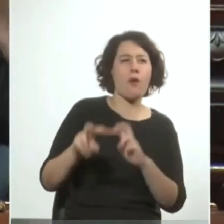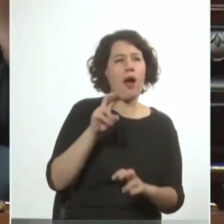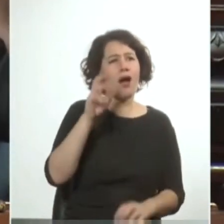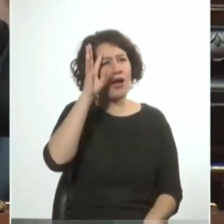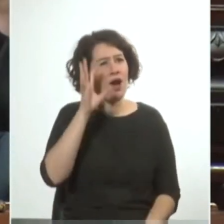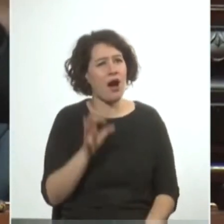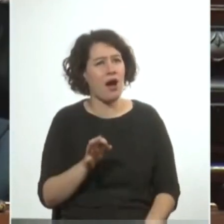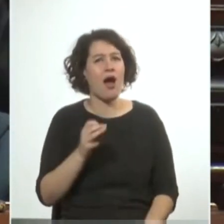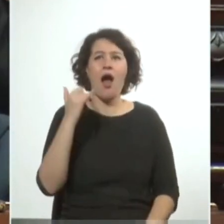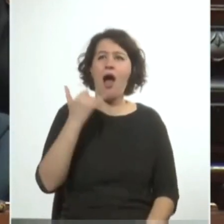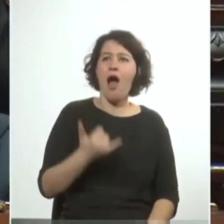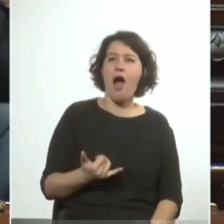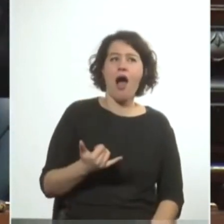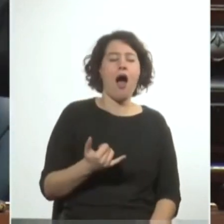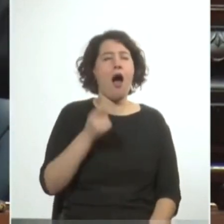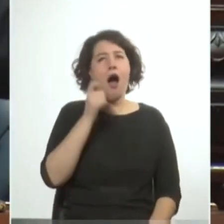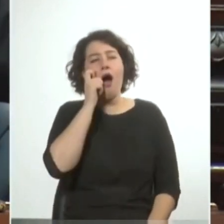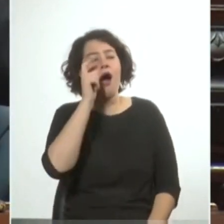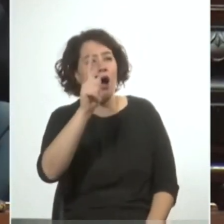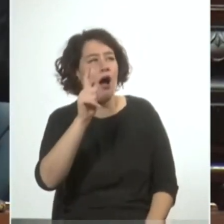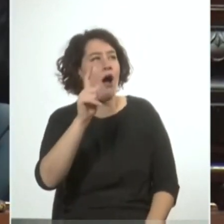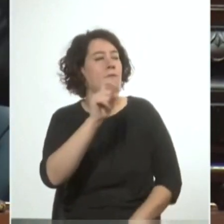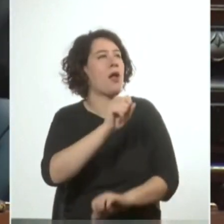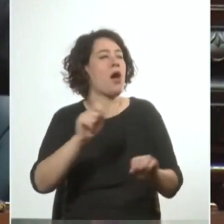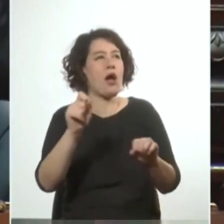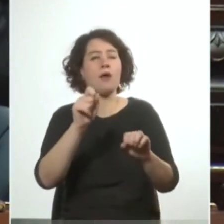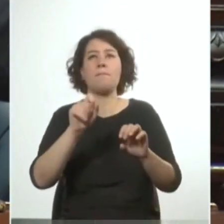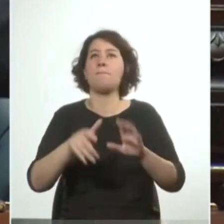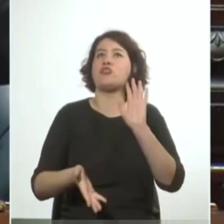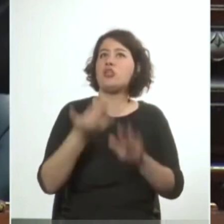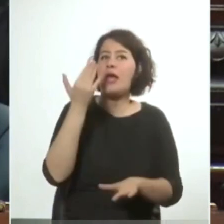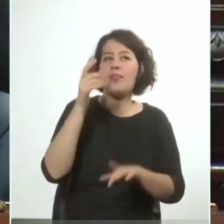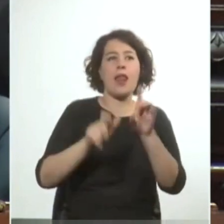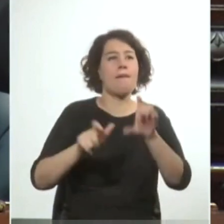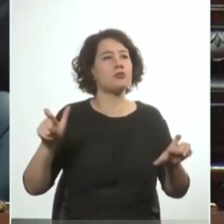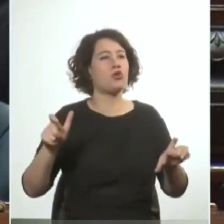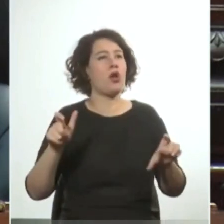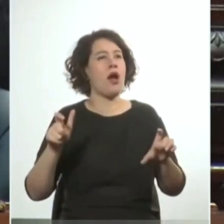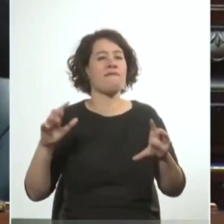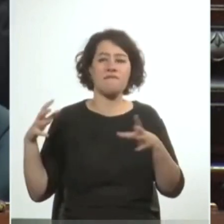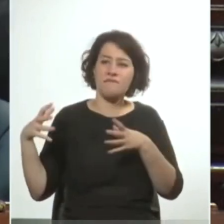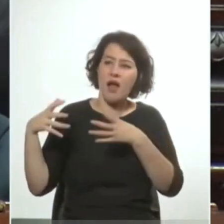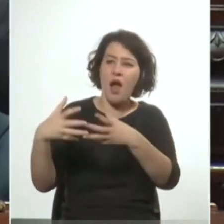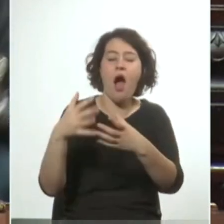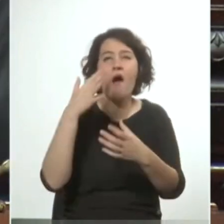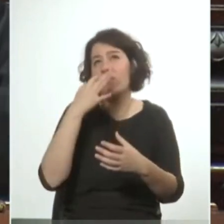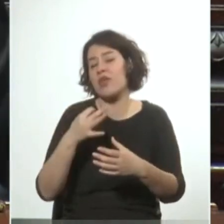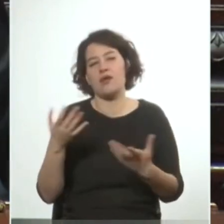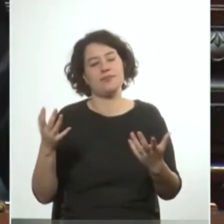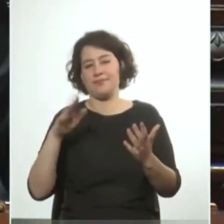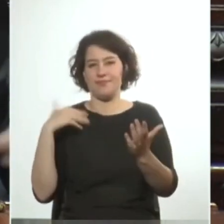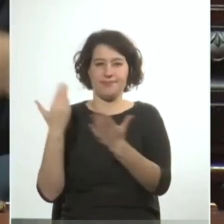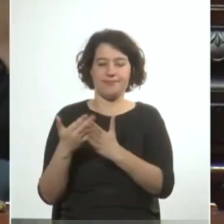que se iba a poseer la llama de la iluminación para que las inmensas masas concurrieran a esa verdad revelada se